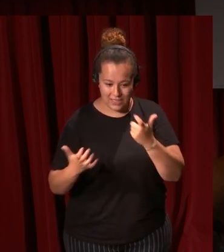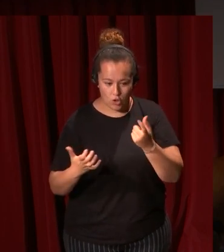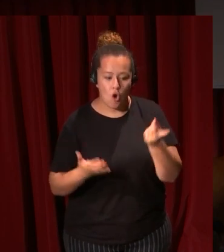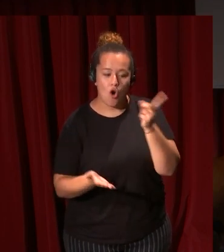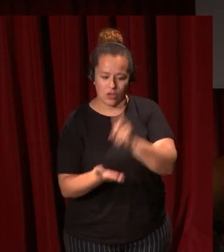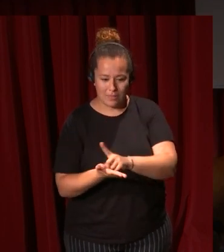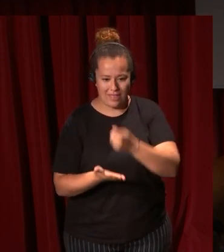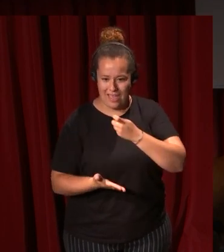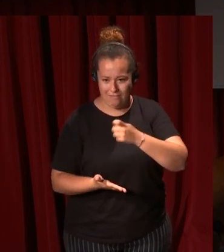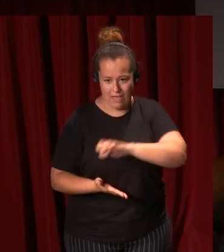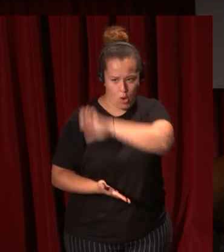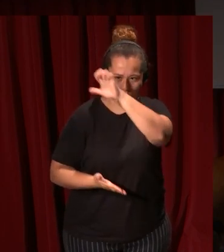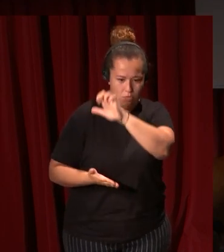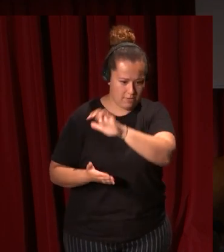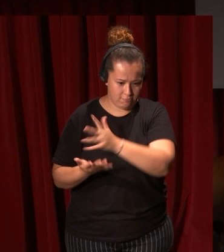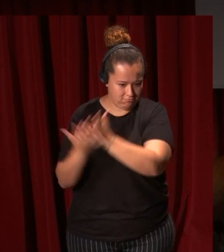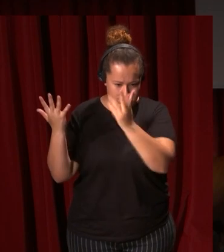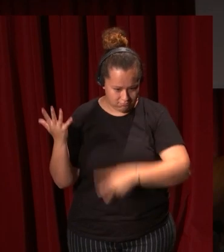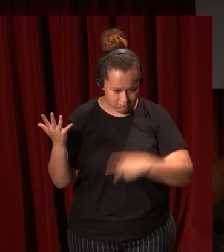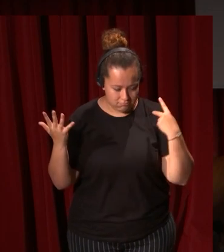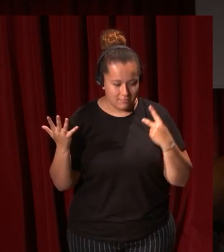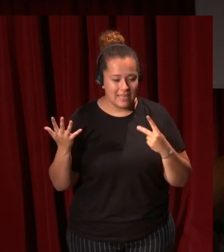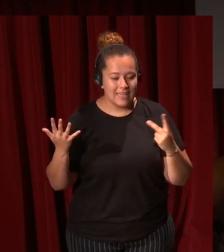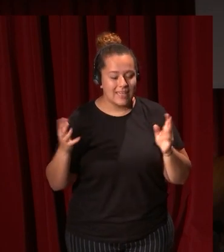europeo y que es especialmente